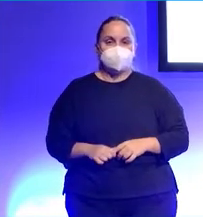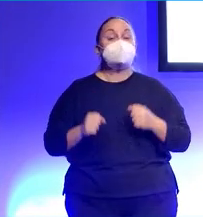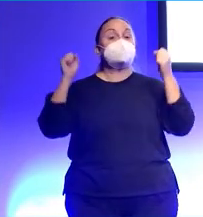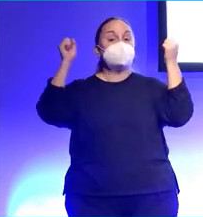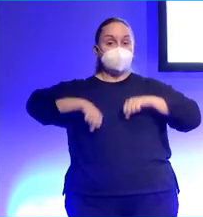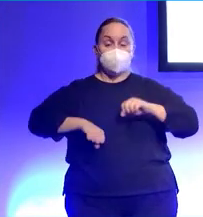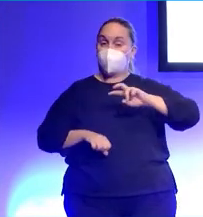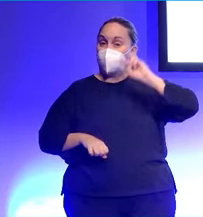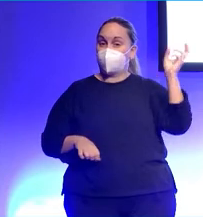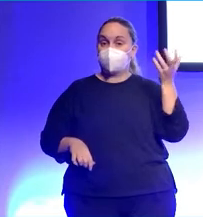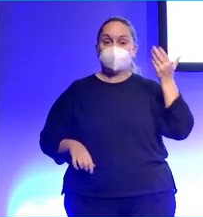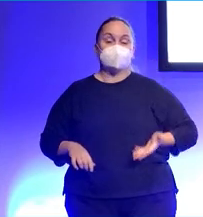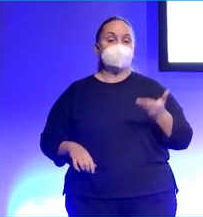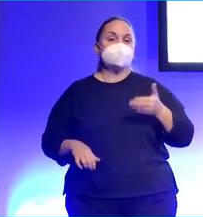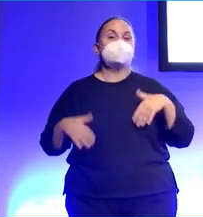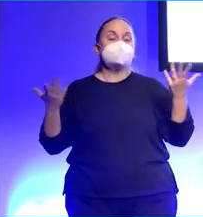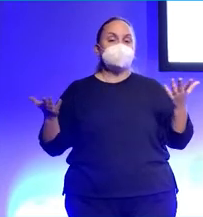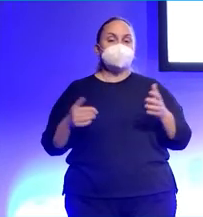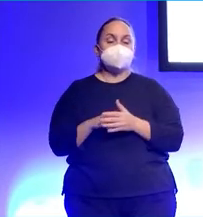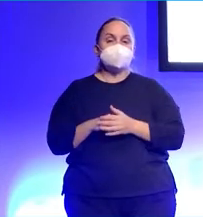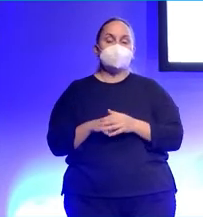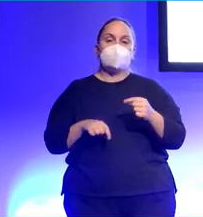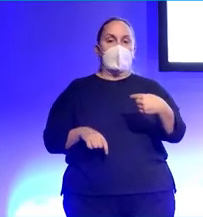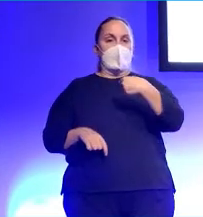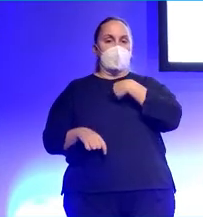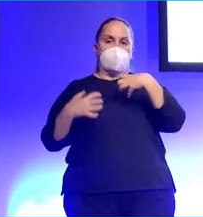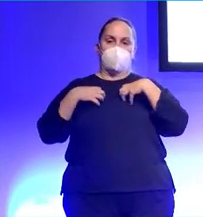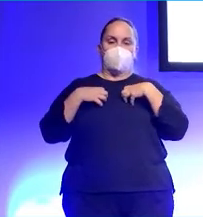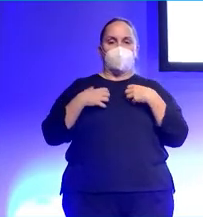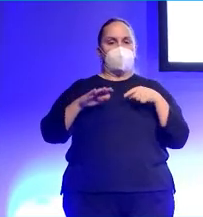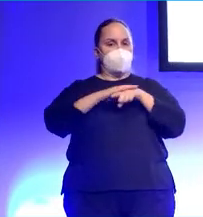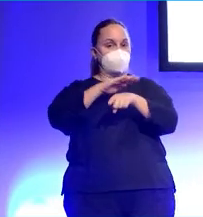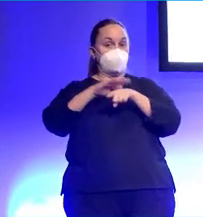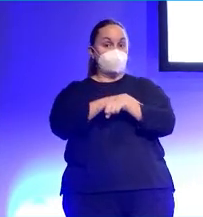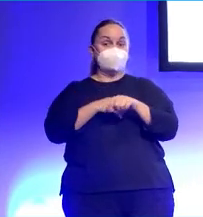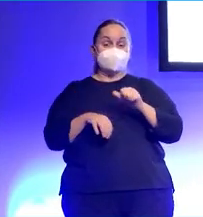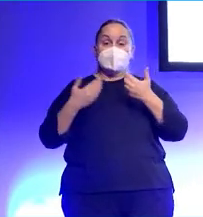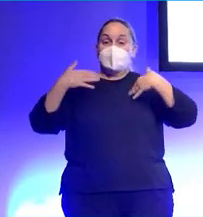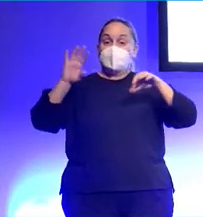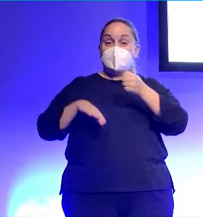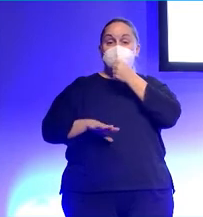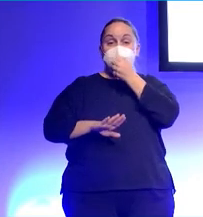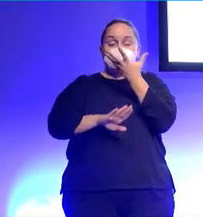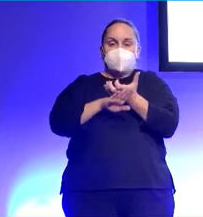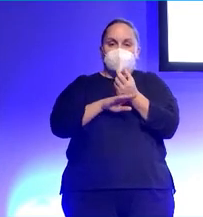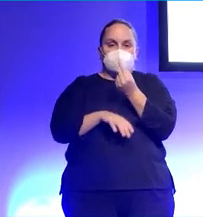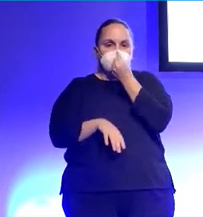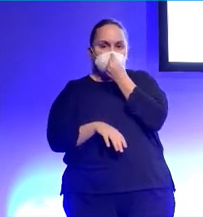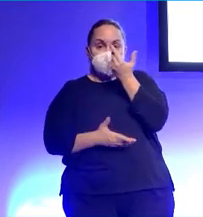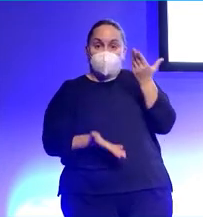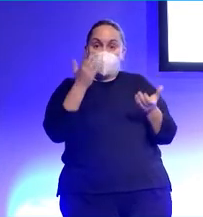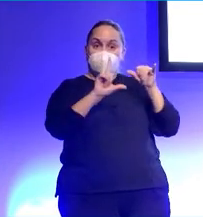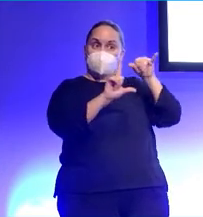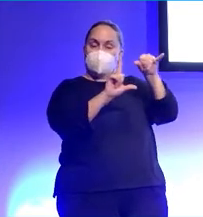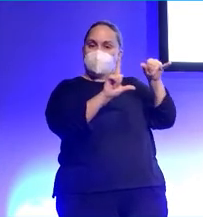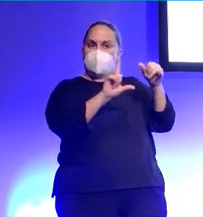Otra cosa importante es la gestión del propio ego. Cuando tú tienes un altavoz, incluso de algo tan pequeñito, en comparación con un gran canal de YouTube, cuando es un